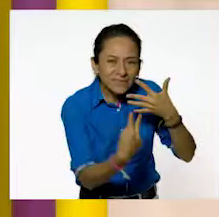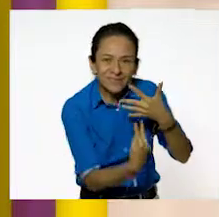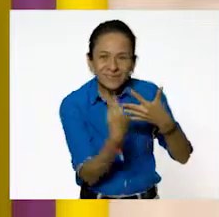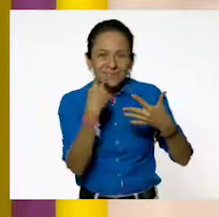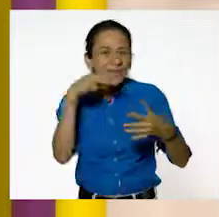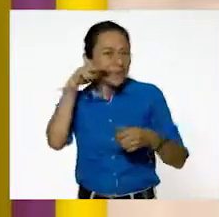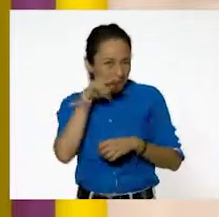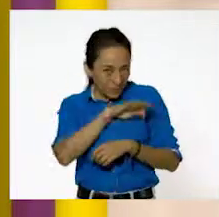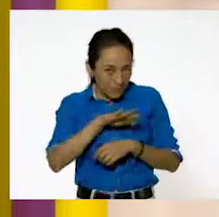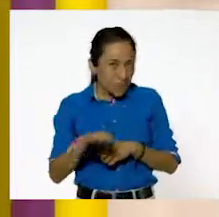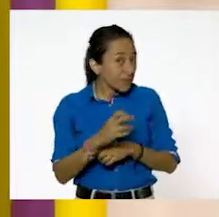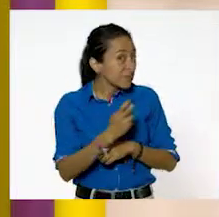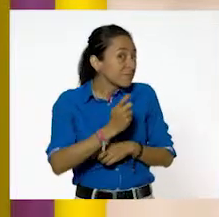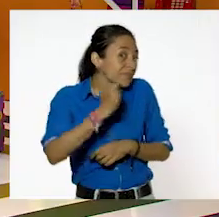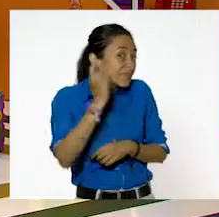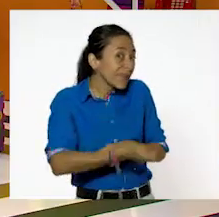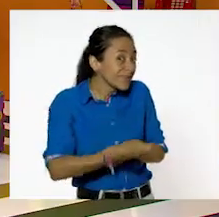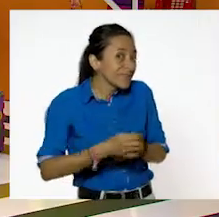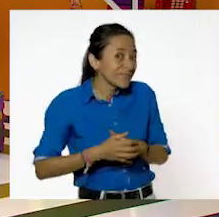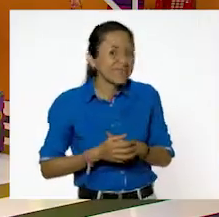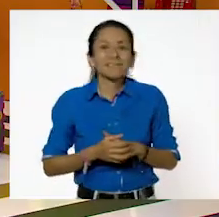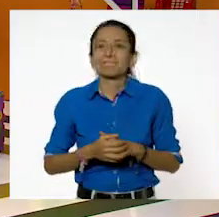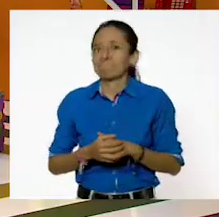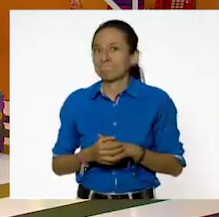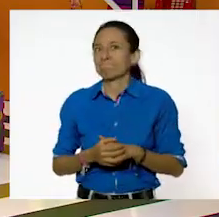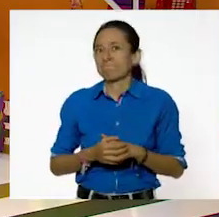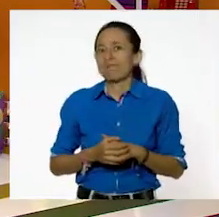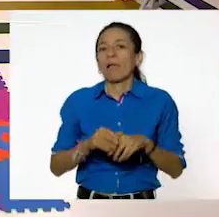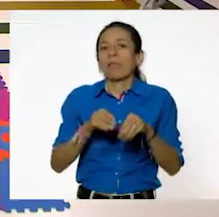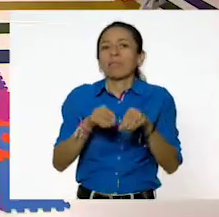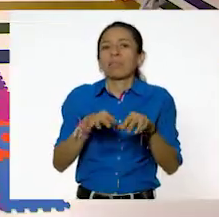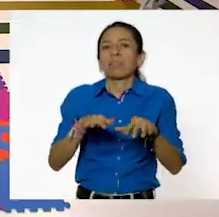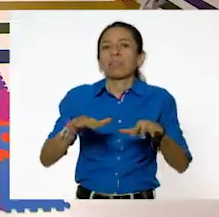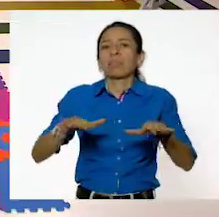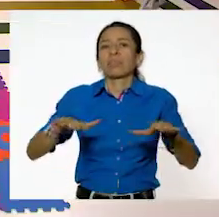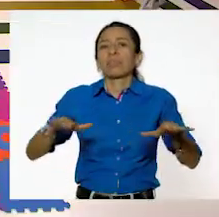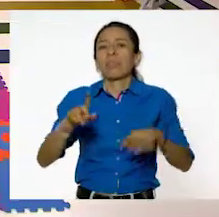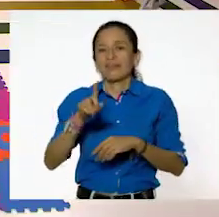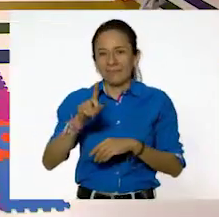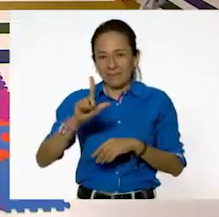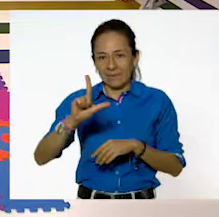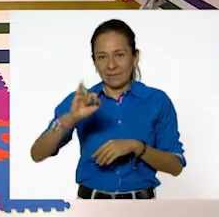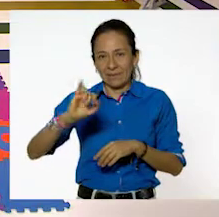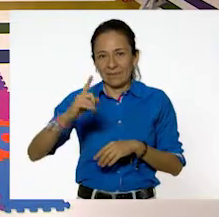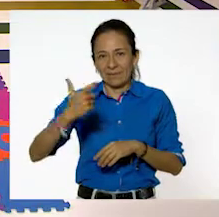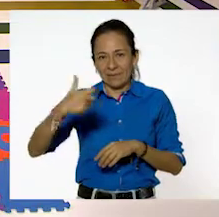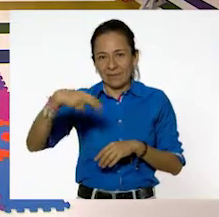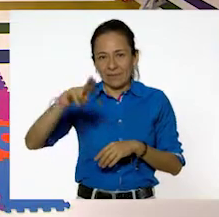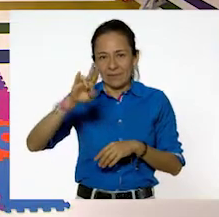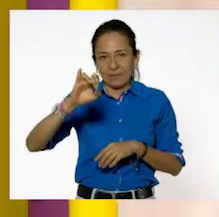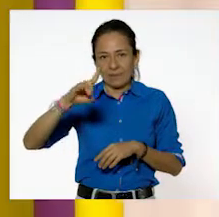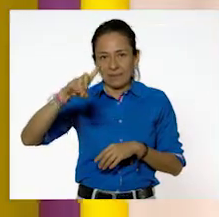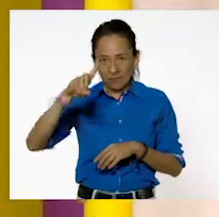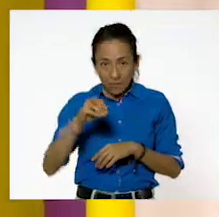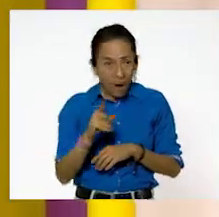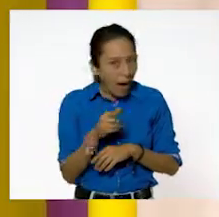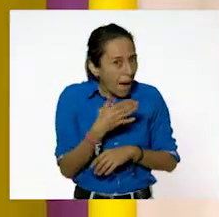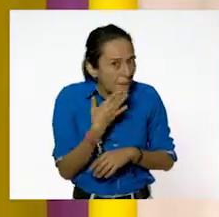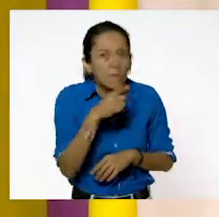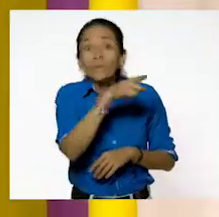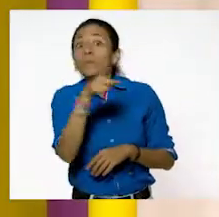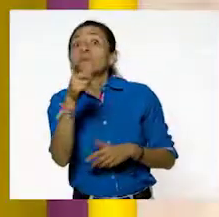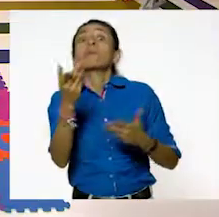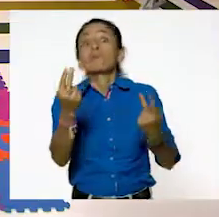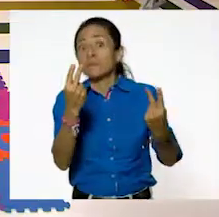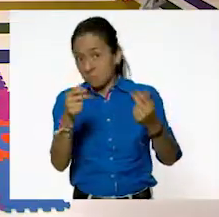que se trata de un líquido. Excelente. Bien. Allá en casa, ¿cómo van? Vamos bastante